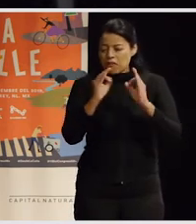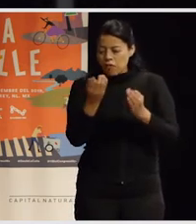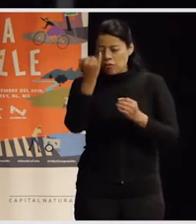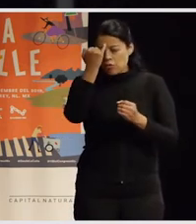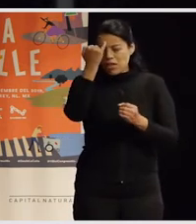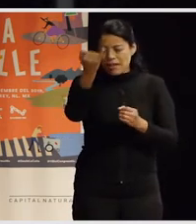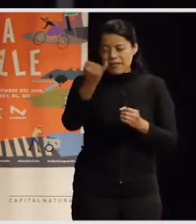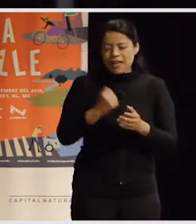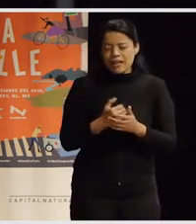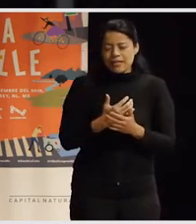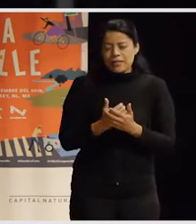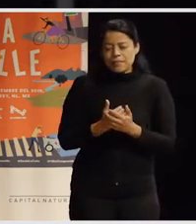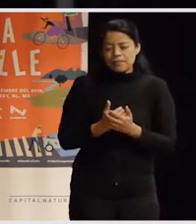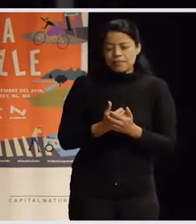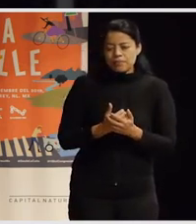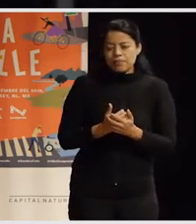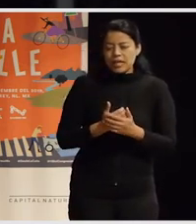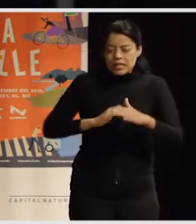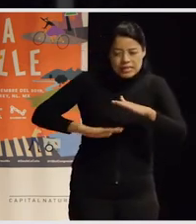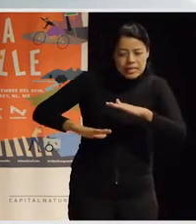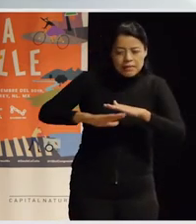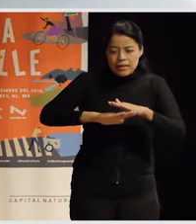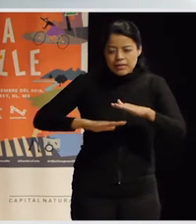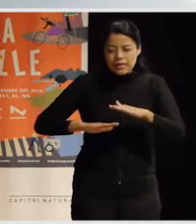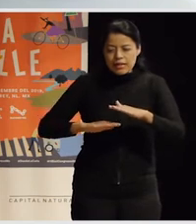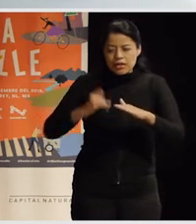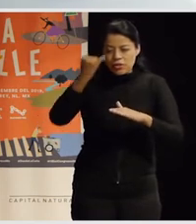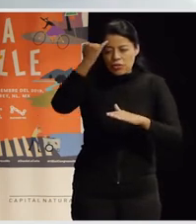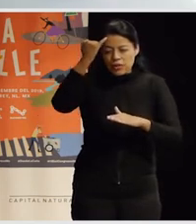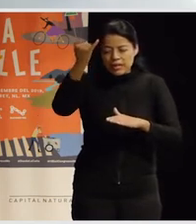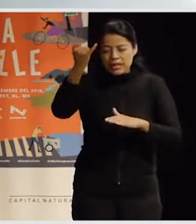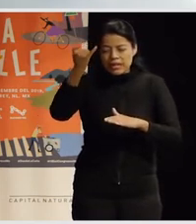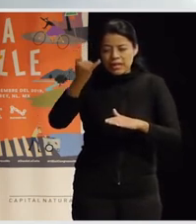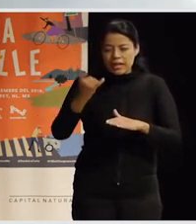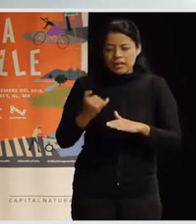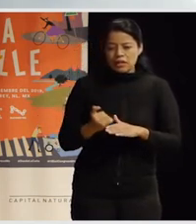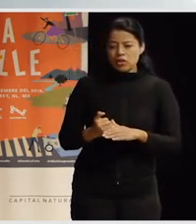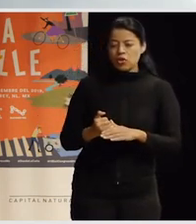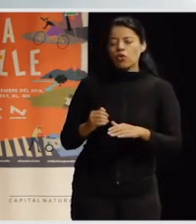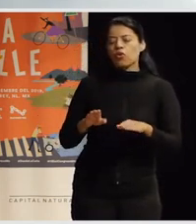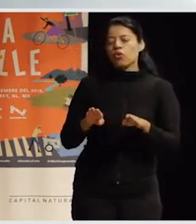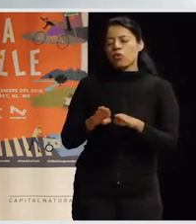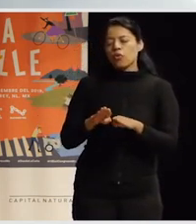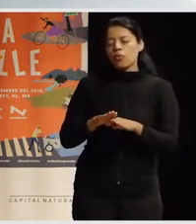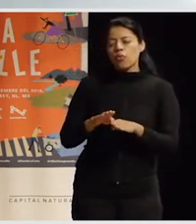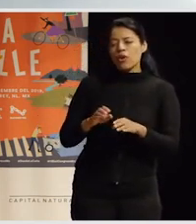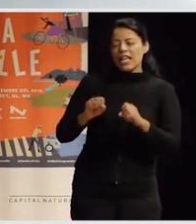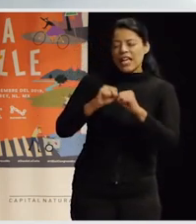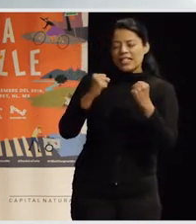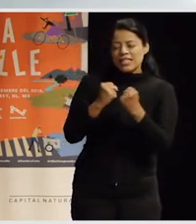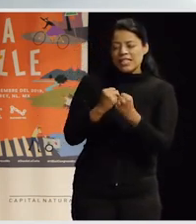rompe, o sea, tiene... Se basa en un esquema que tiene mucho que ver con la lógica patriarcal, con el sistema patriarcal.